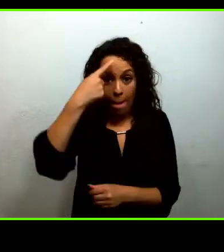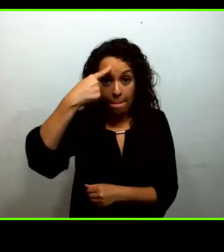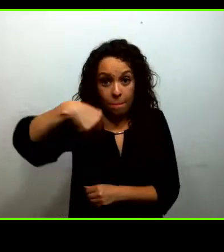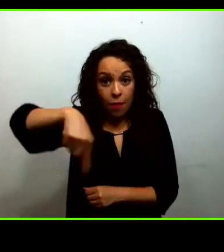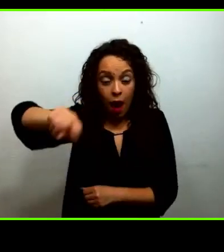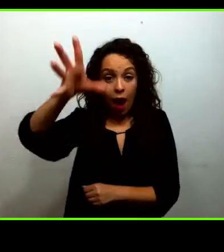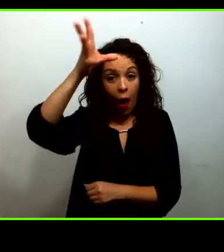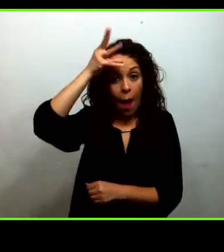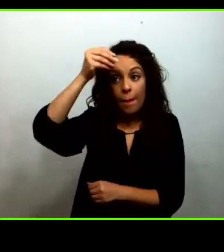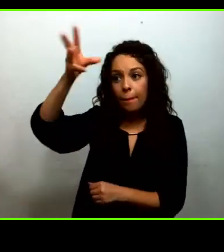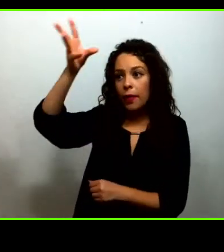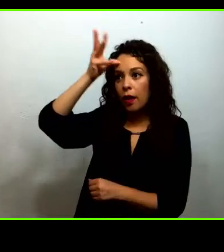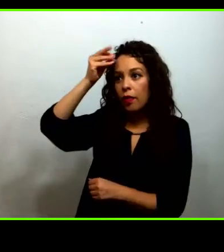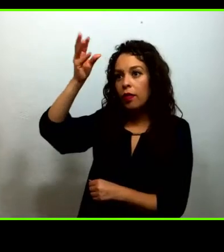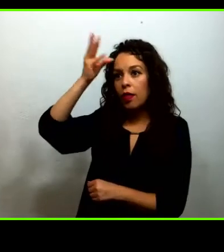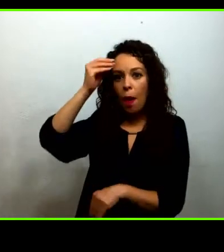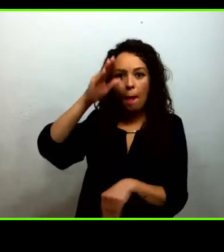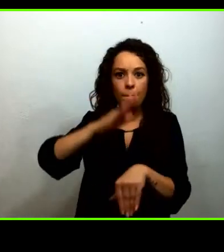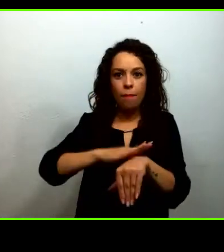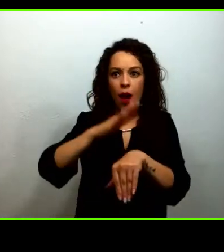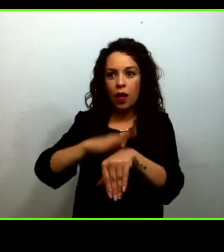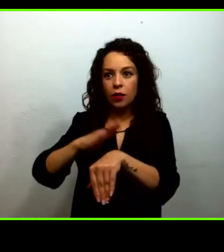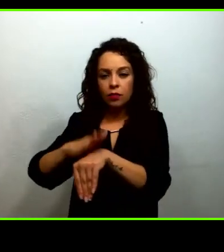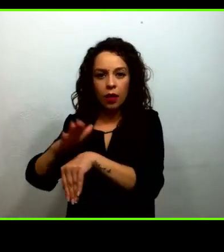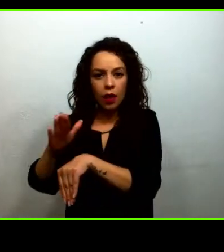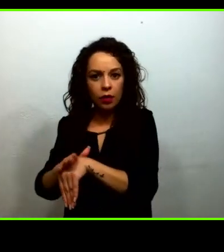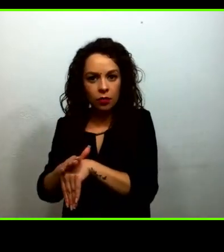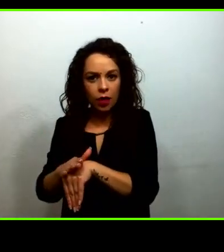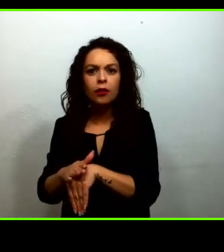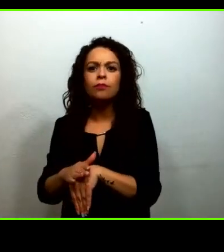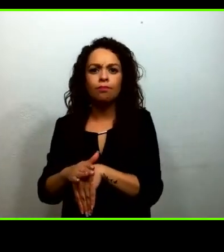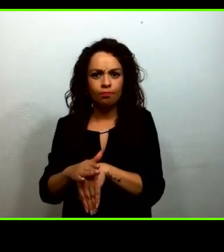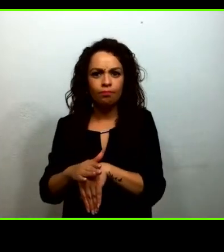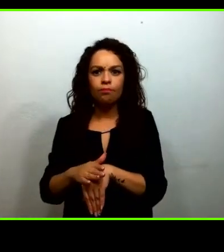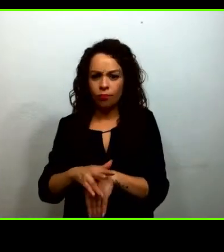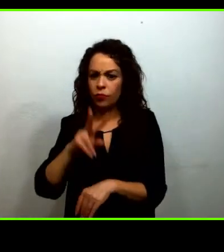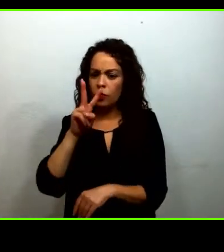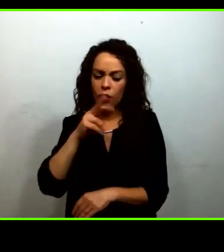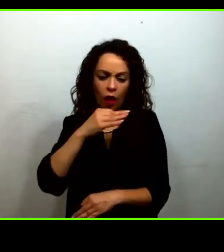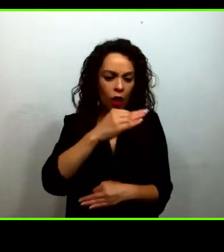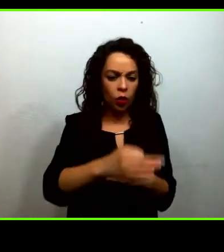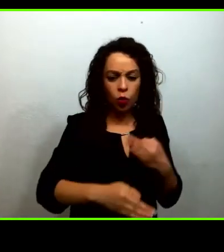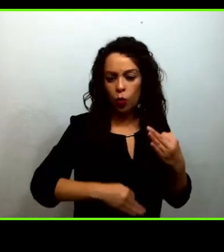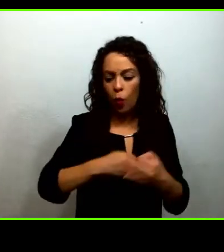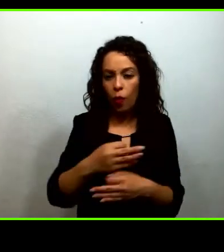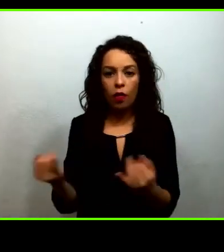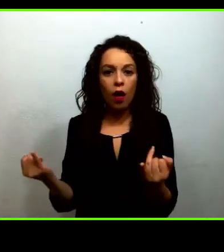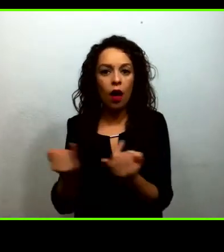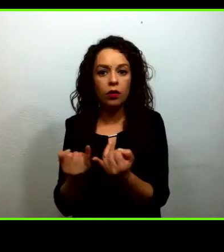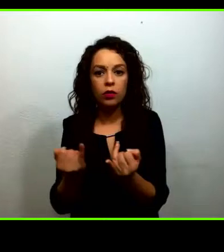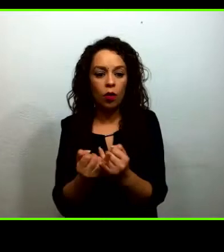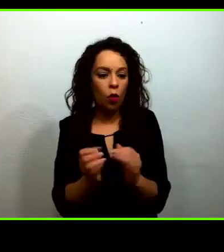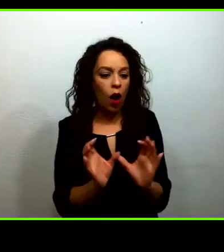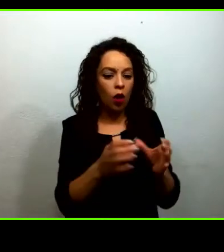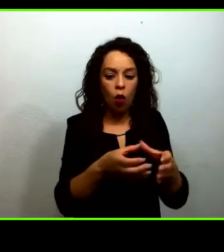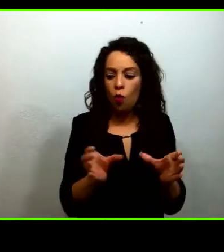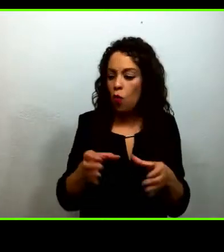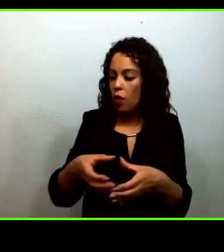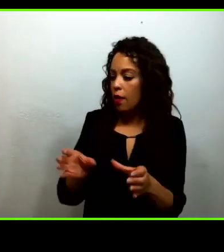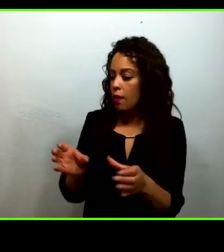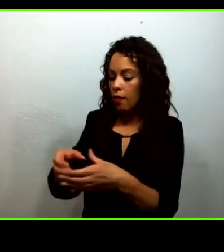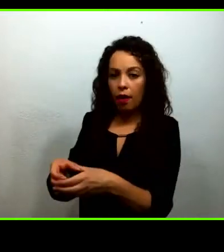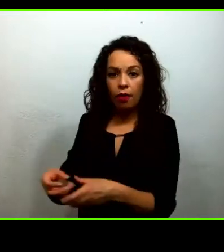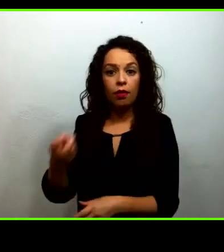capacidad de aprender sea patrimonio común en las comunidades y entonces podamos